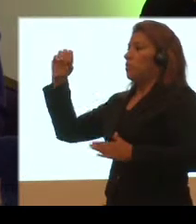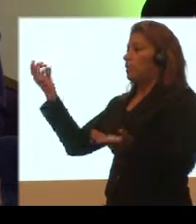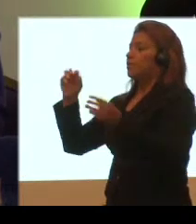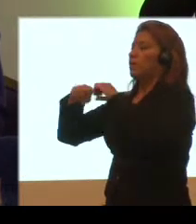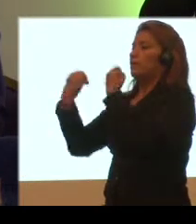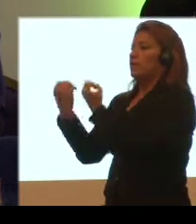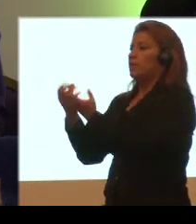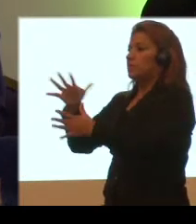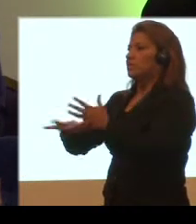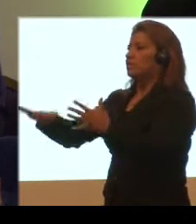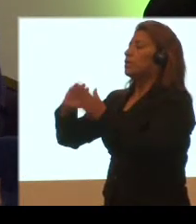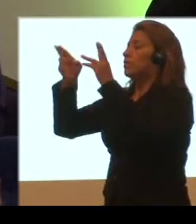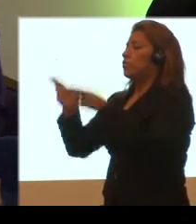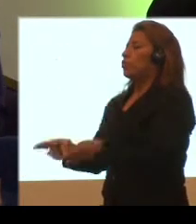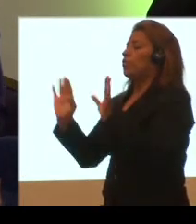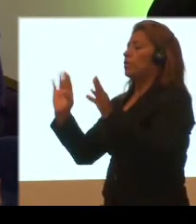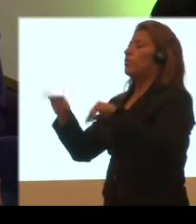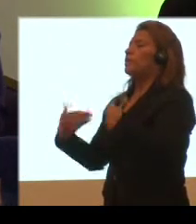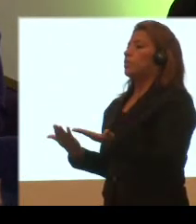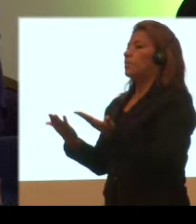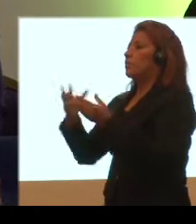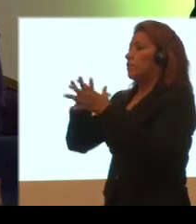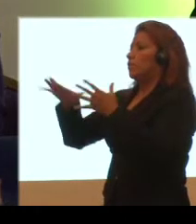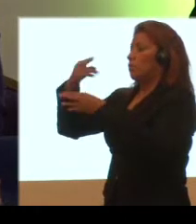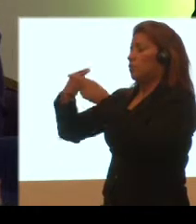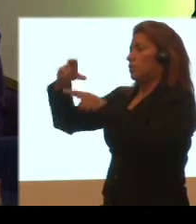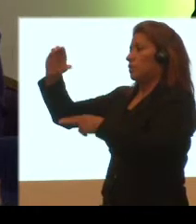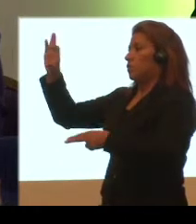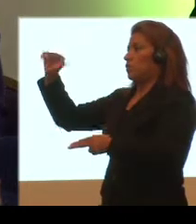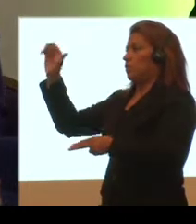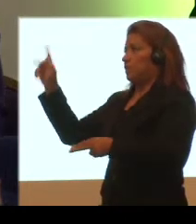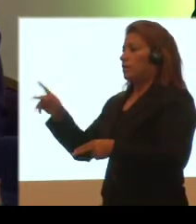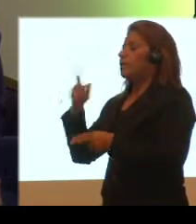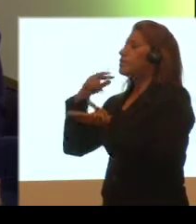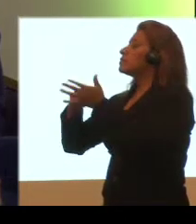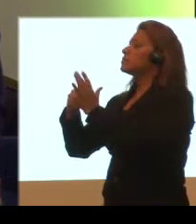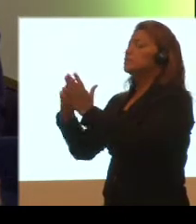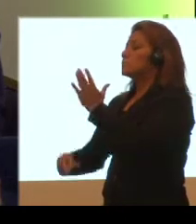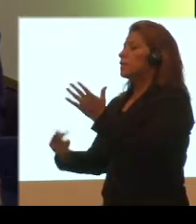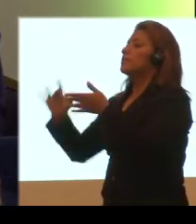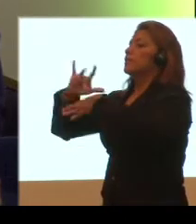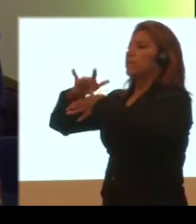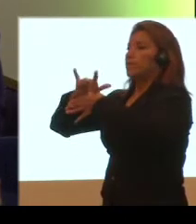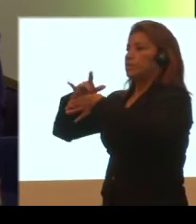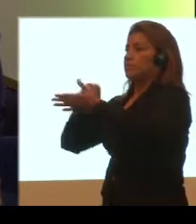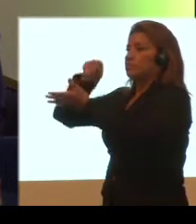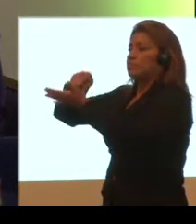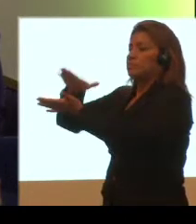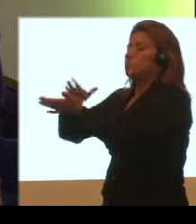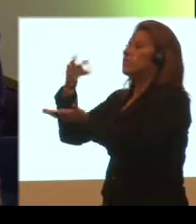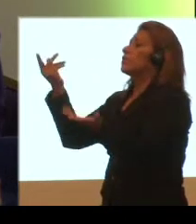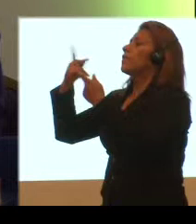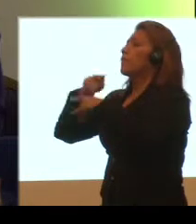Organización Territorial, Autonomía y Descentralización, COTAT, el cual establece que la gestión de riesgos incluye las